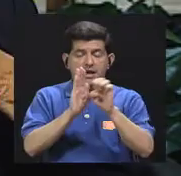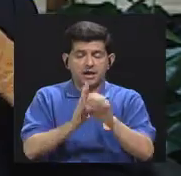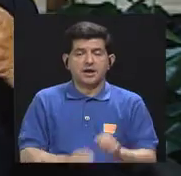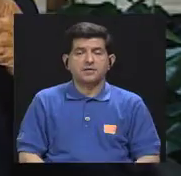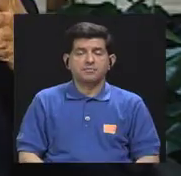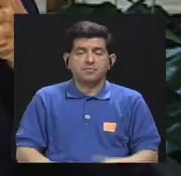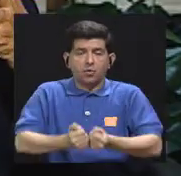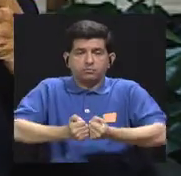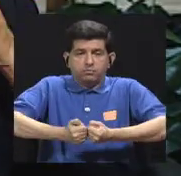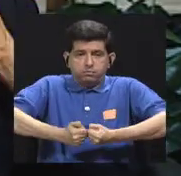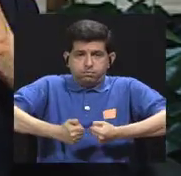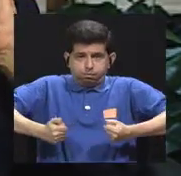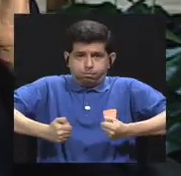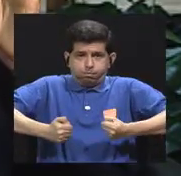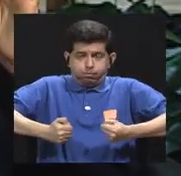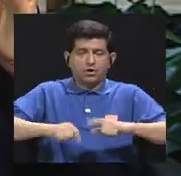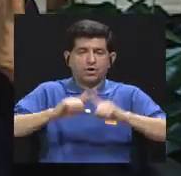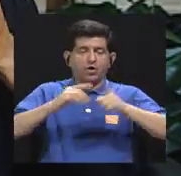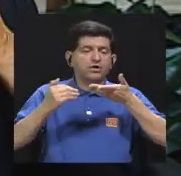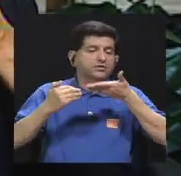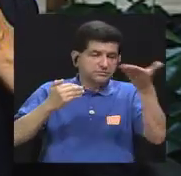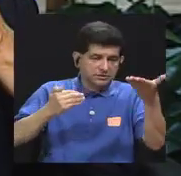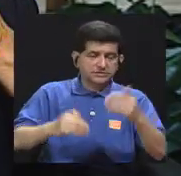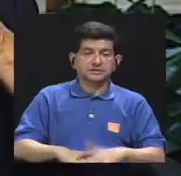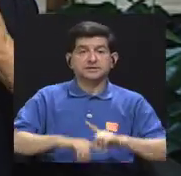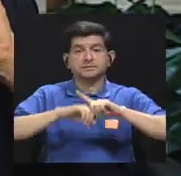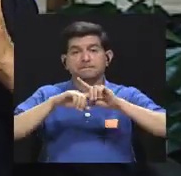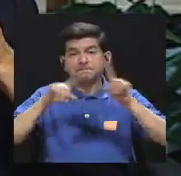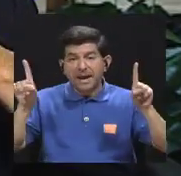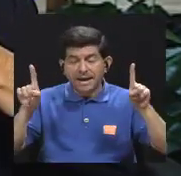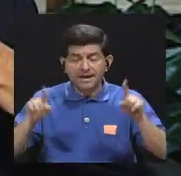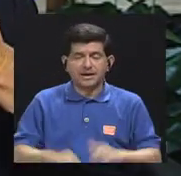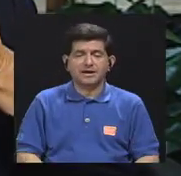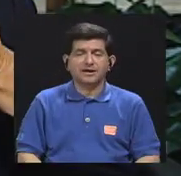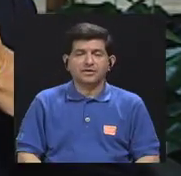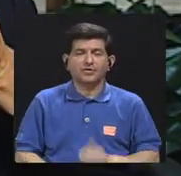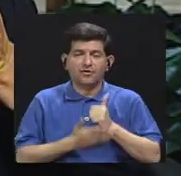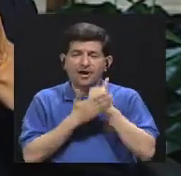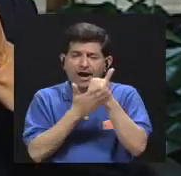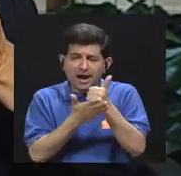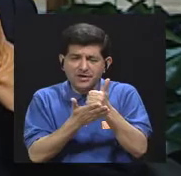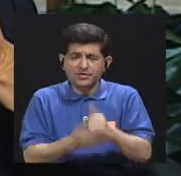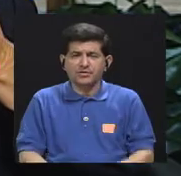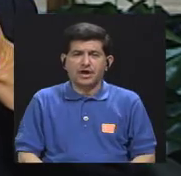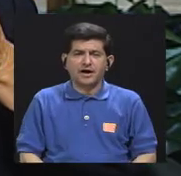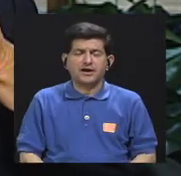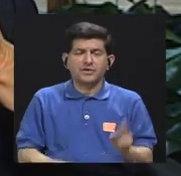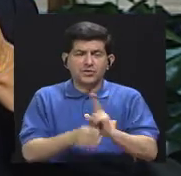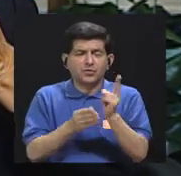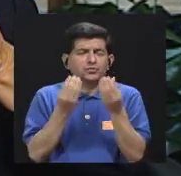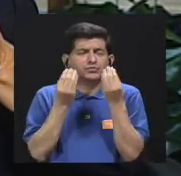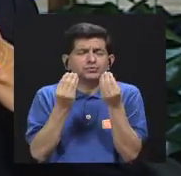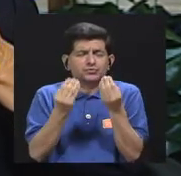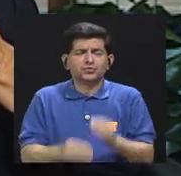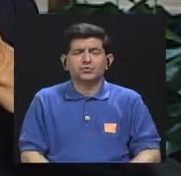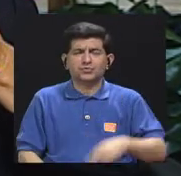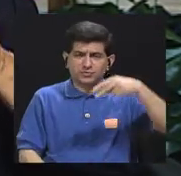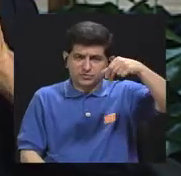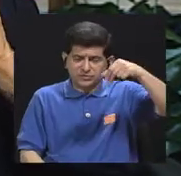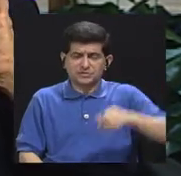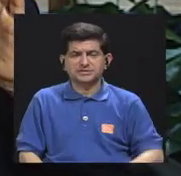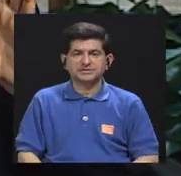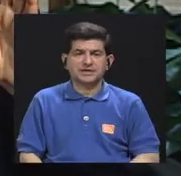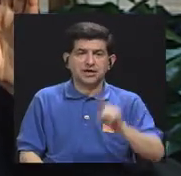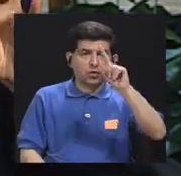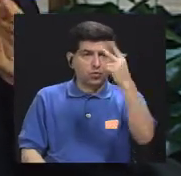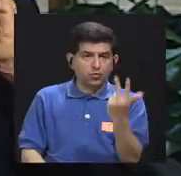exceso de peso y otros factores pero que más o menos la contribución del exceso del consumo de sodio a la hipertensión